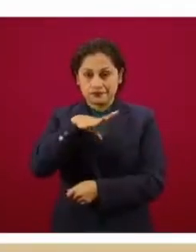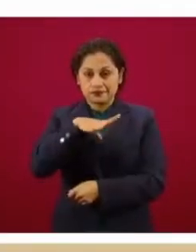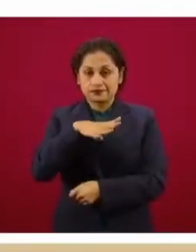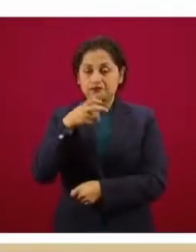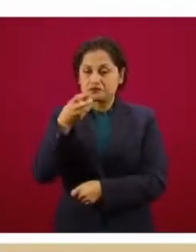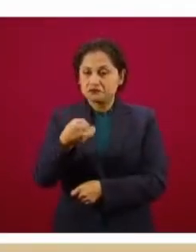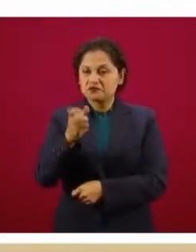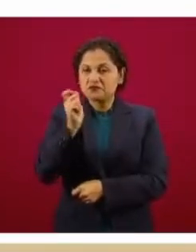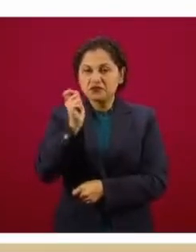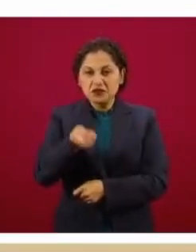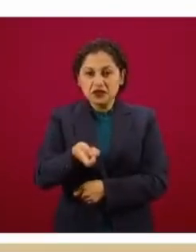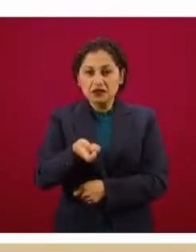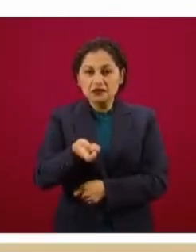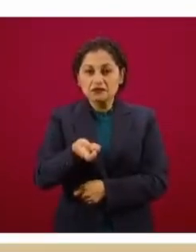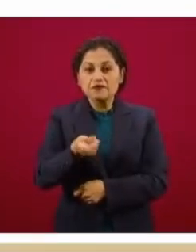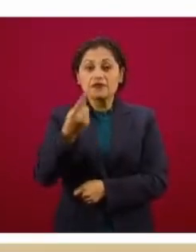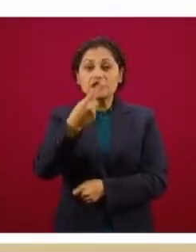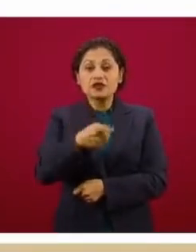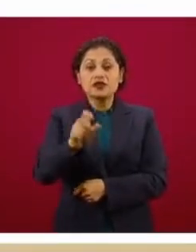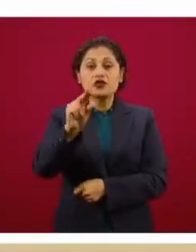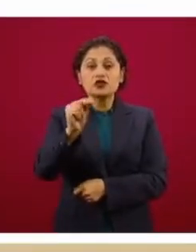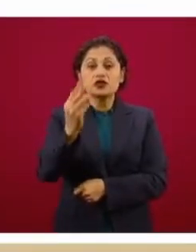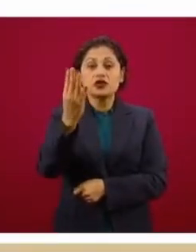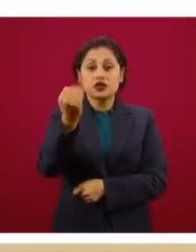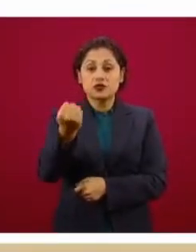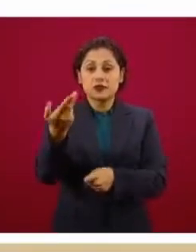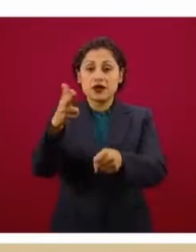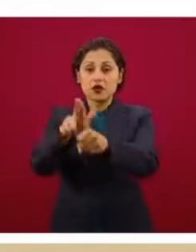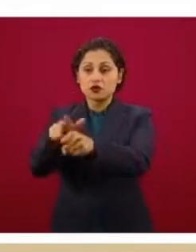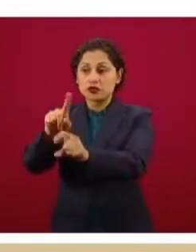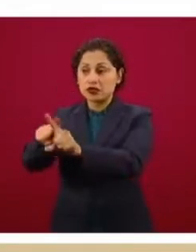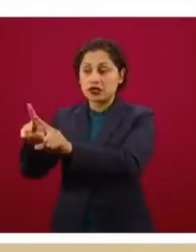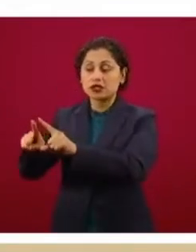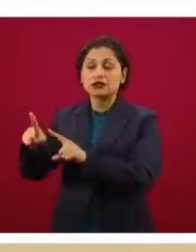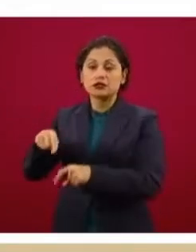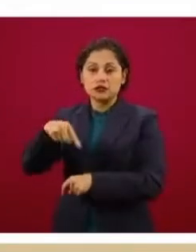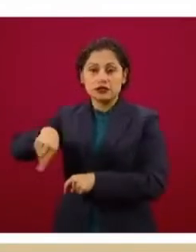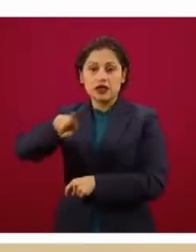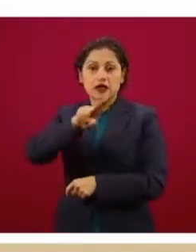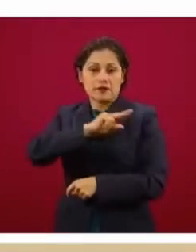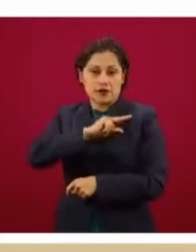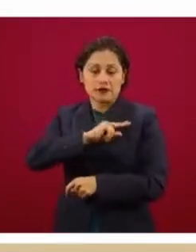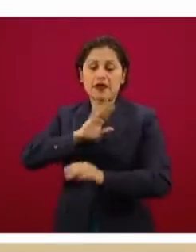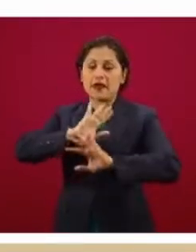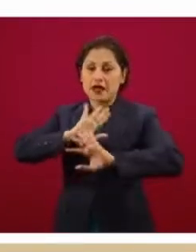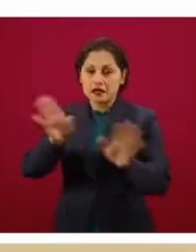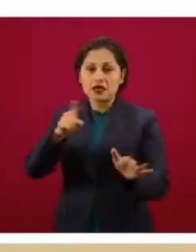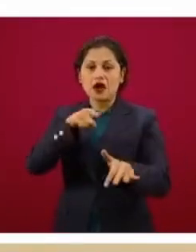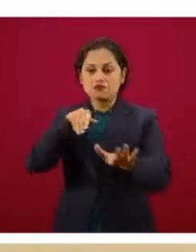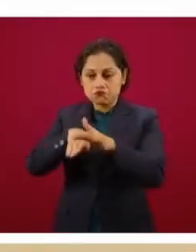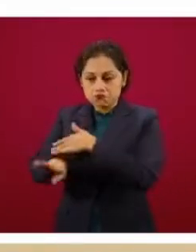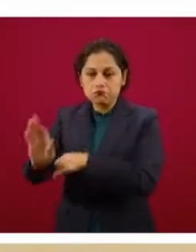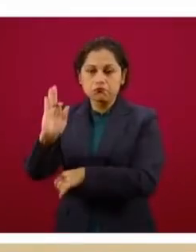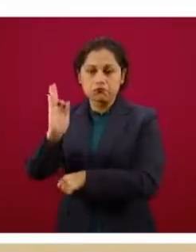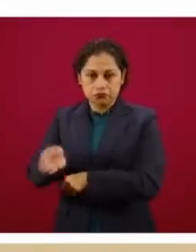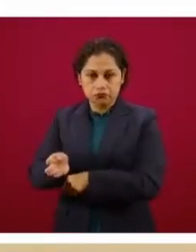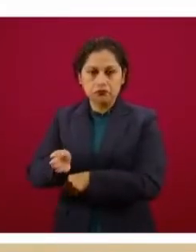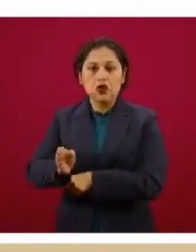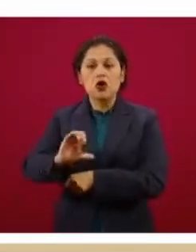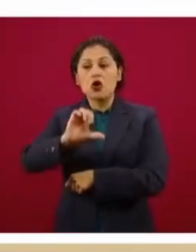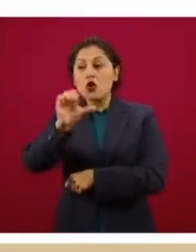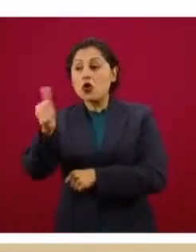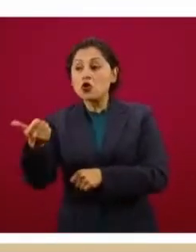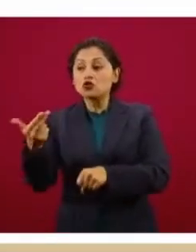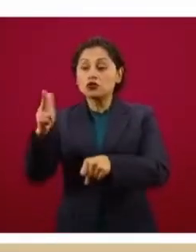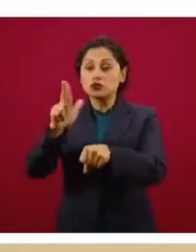participación de 189 hospitales privados que ya han aplicado al programa. También hay otros que se van sumando